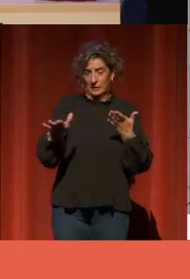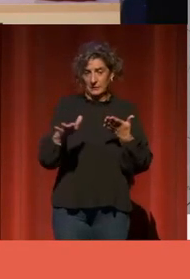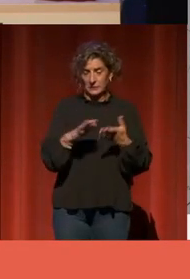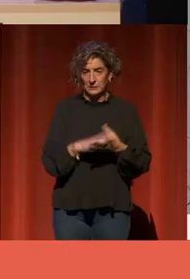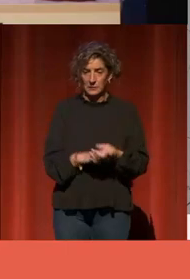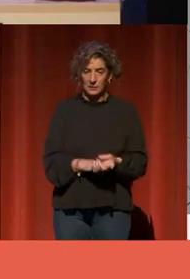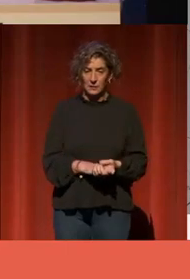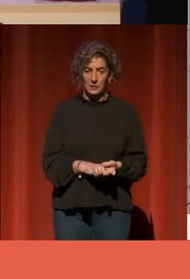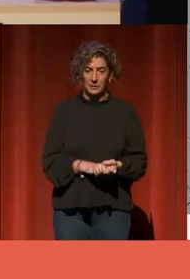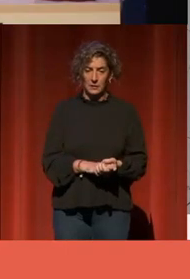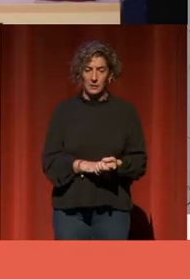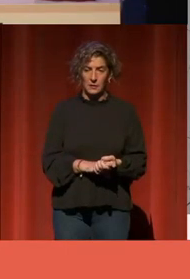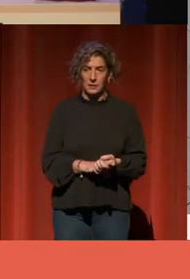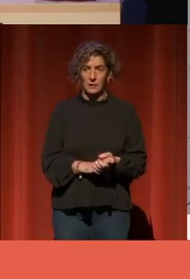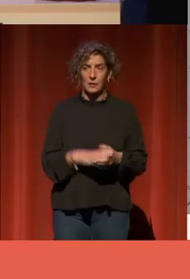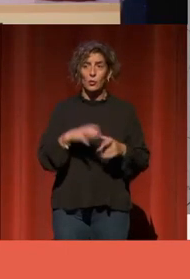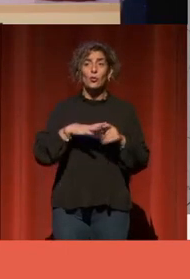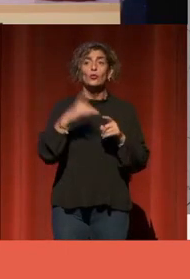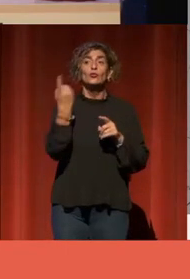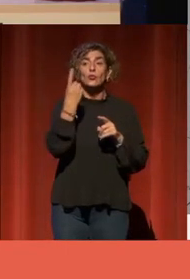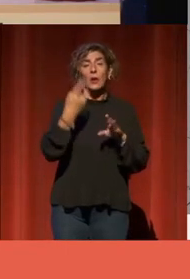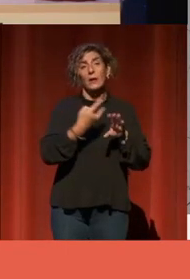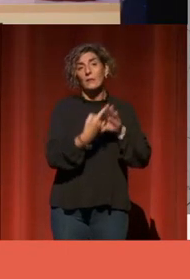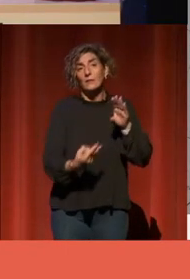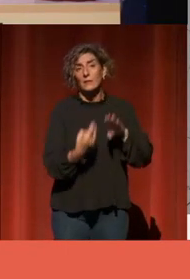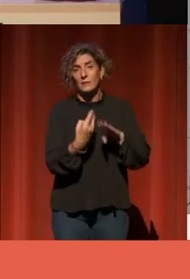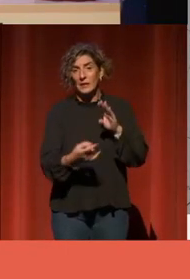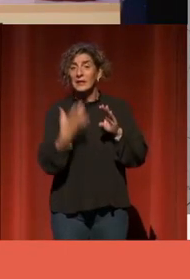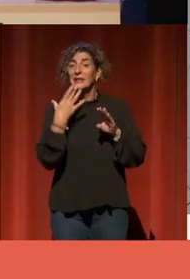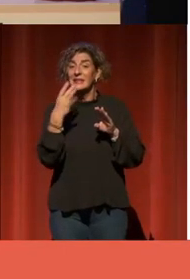y solamente se descargan si la entidad de origen quiere.